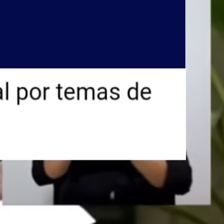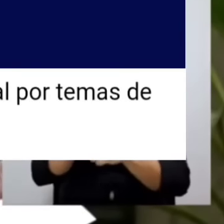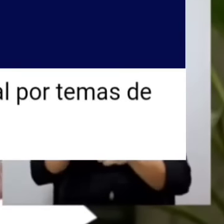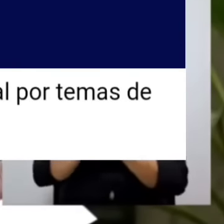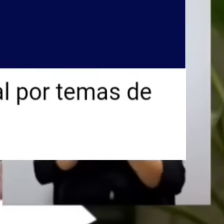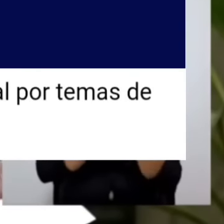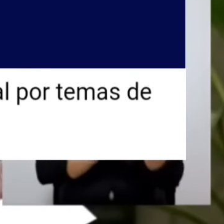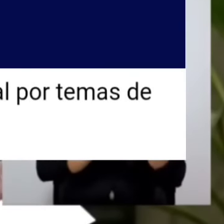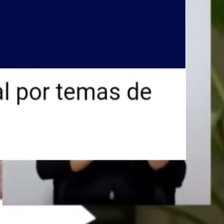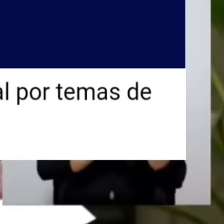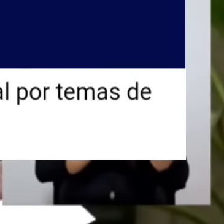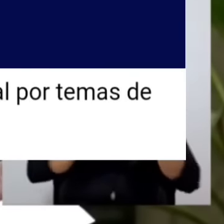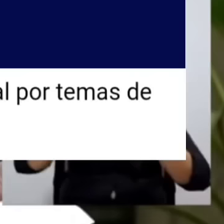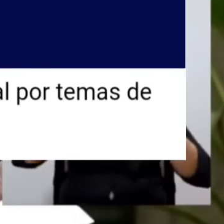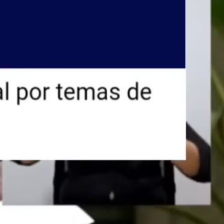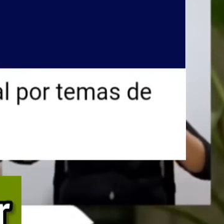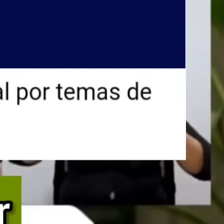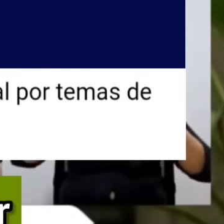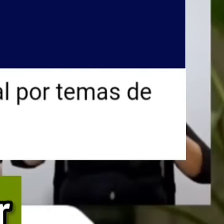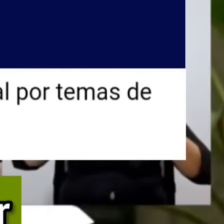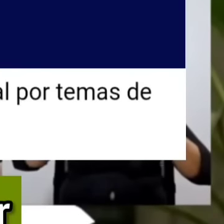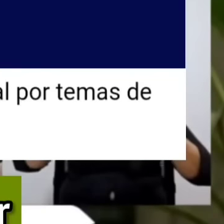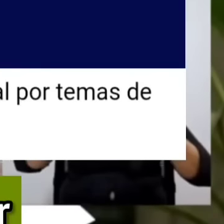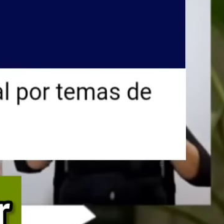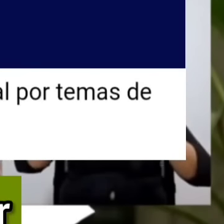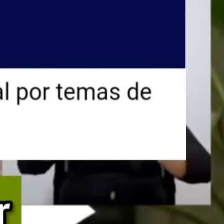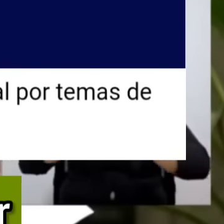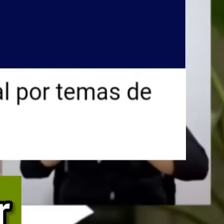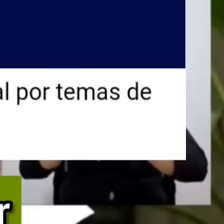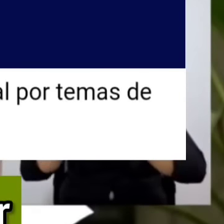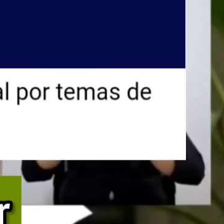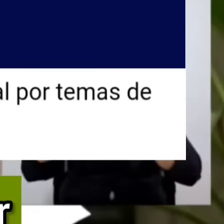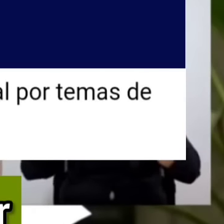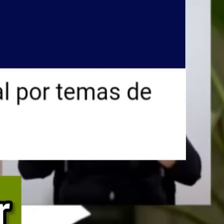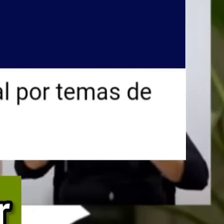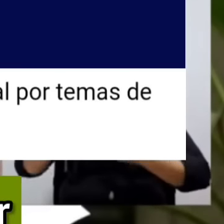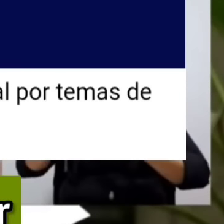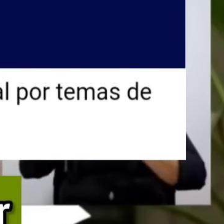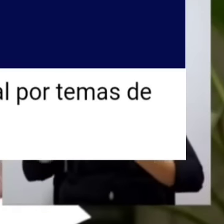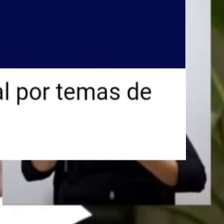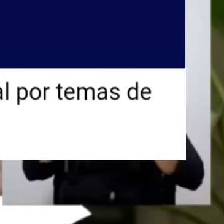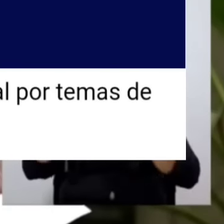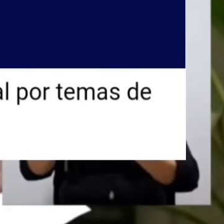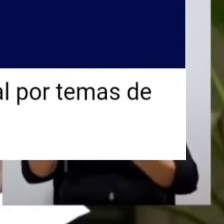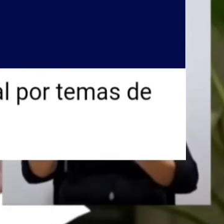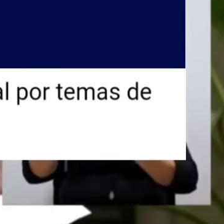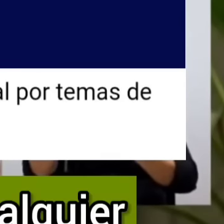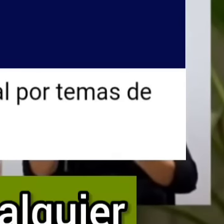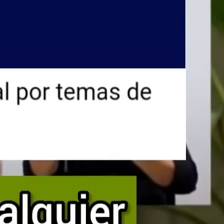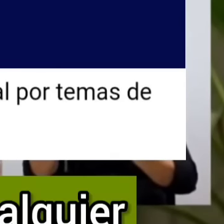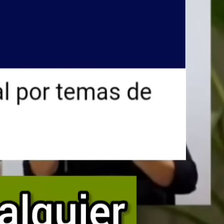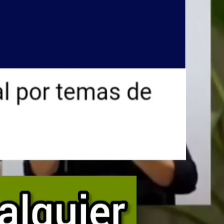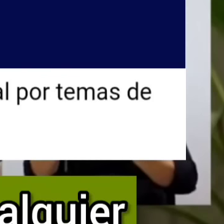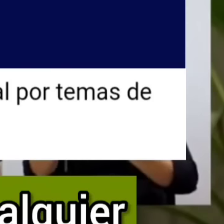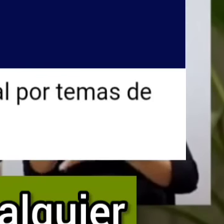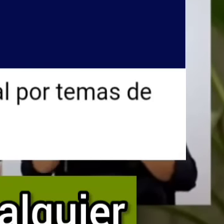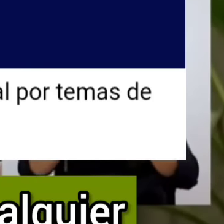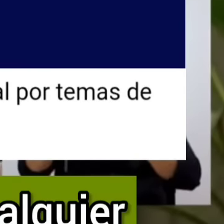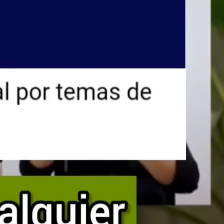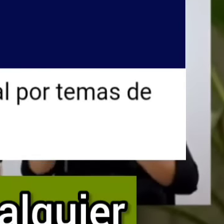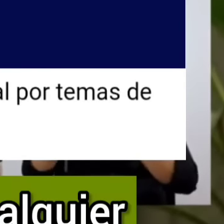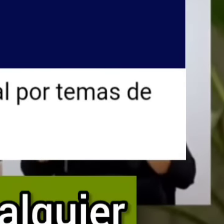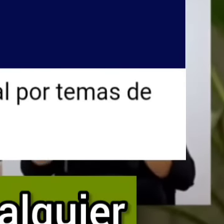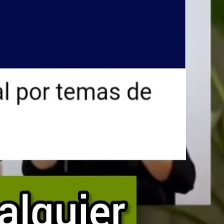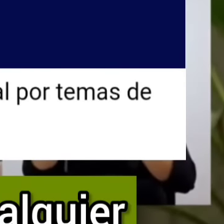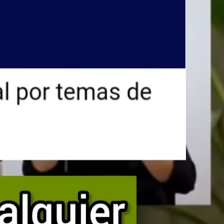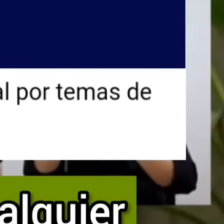poder oficial, el prestigio, la influencia para conferir o procurar servicios especiales,